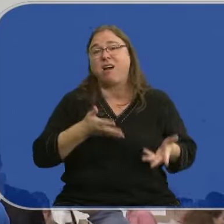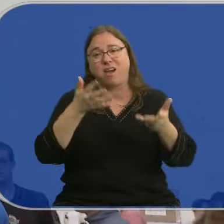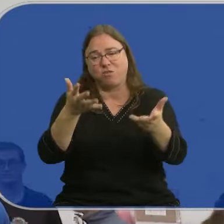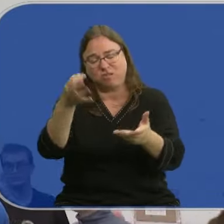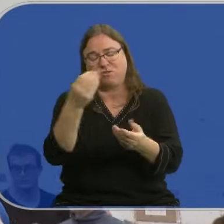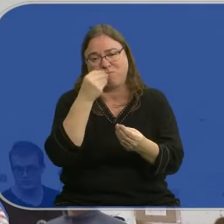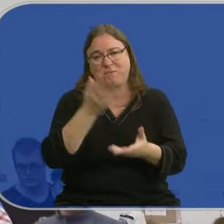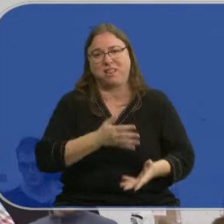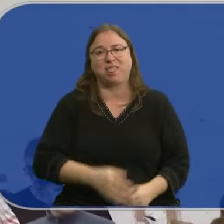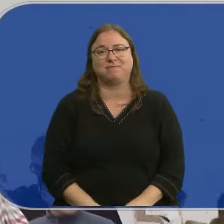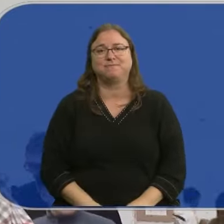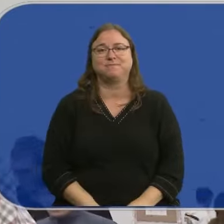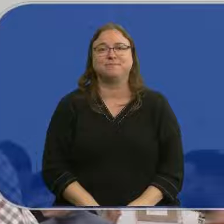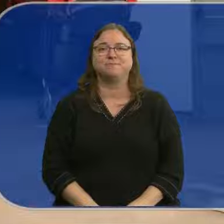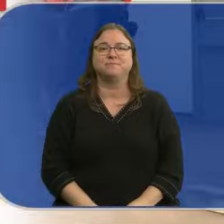ayuda es bienvenida.